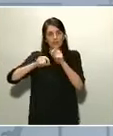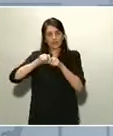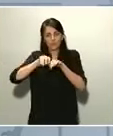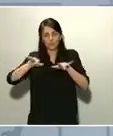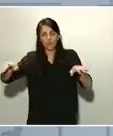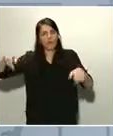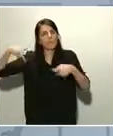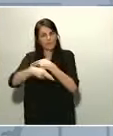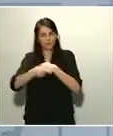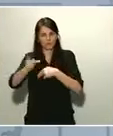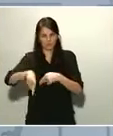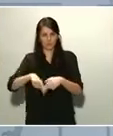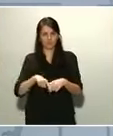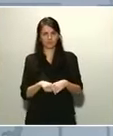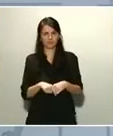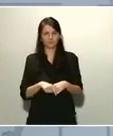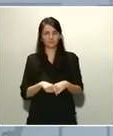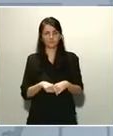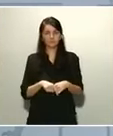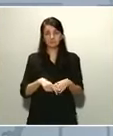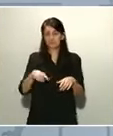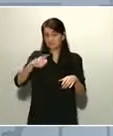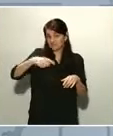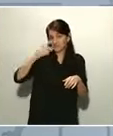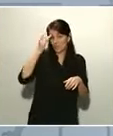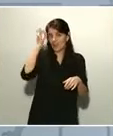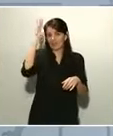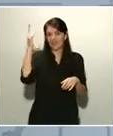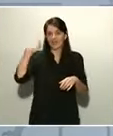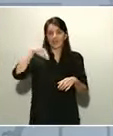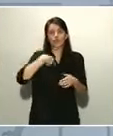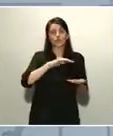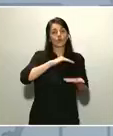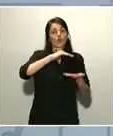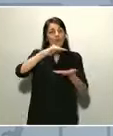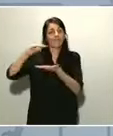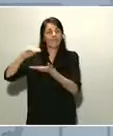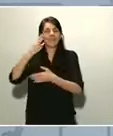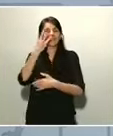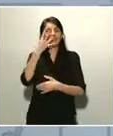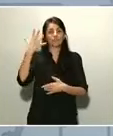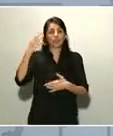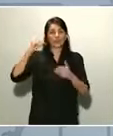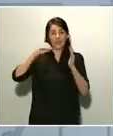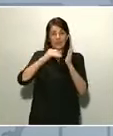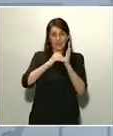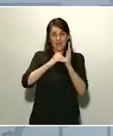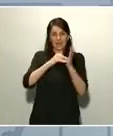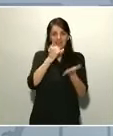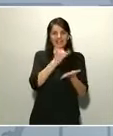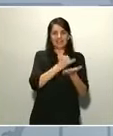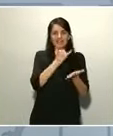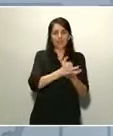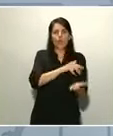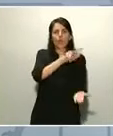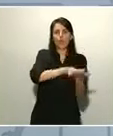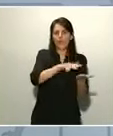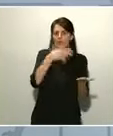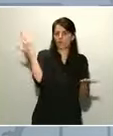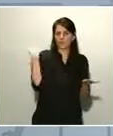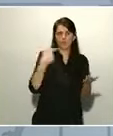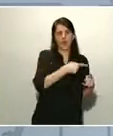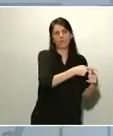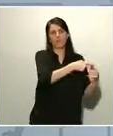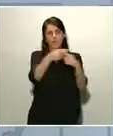desde el inicio de la crisis 355.000 test PCR homologados. En este momento estamos